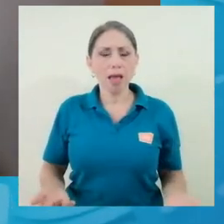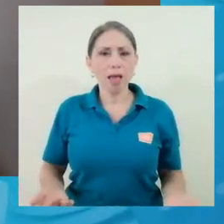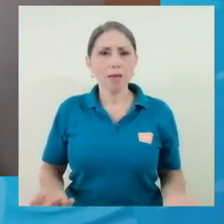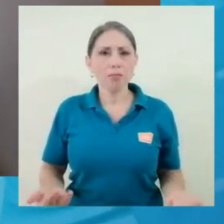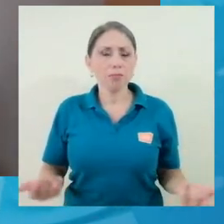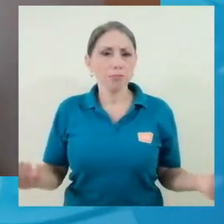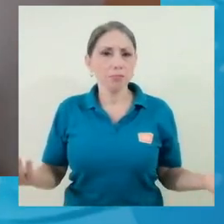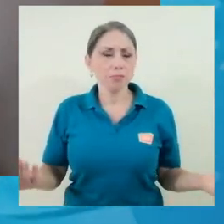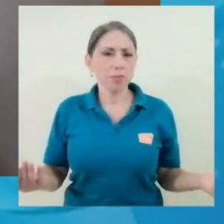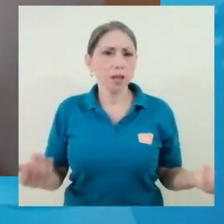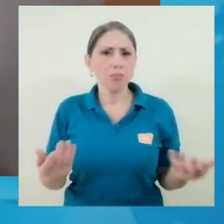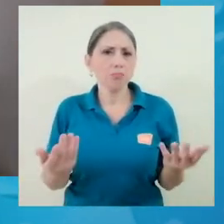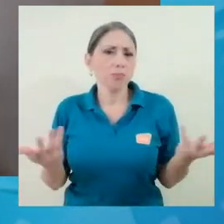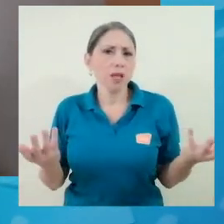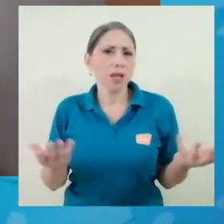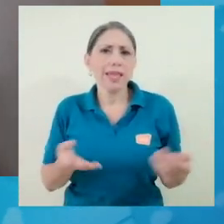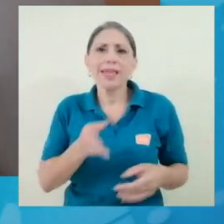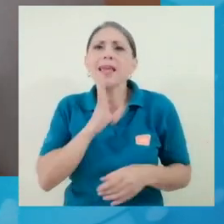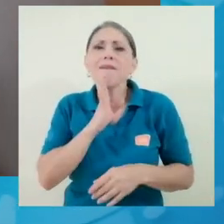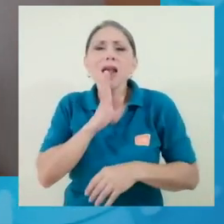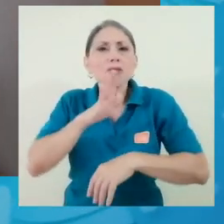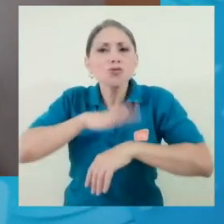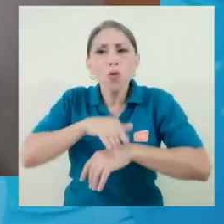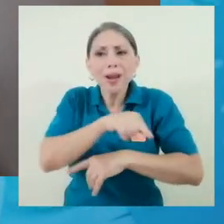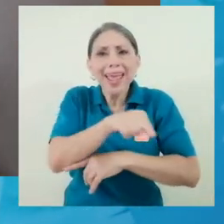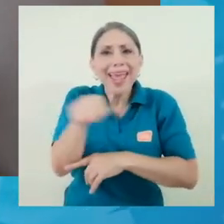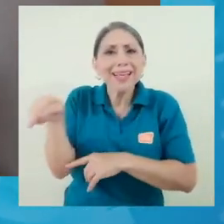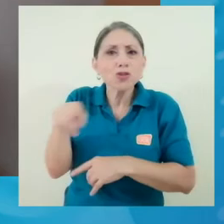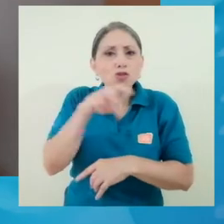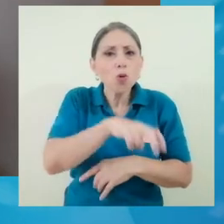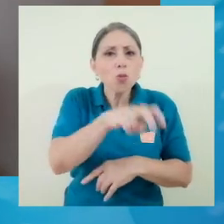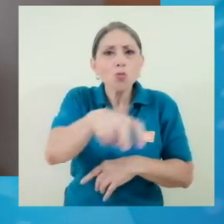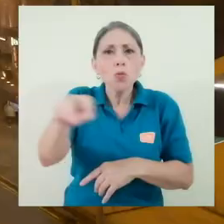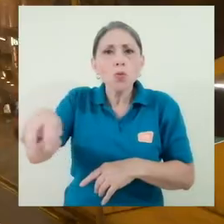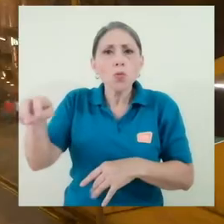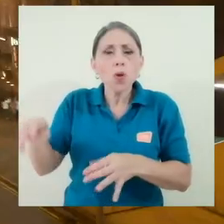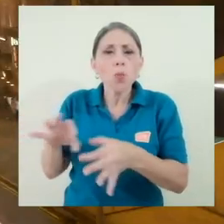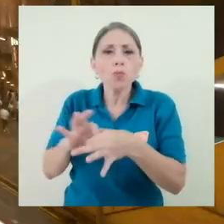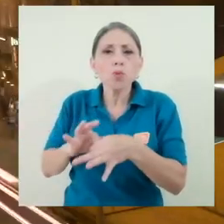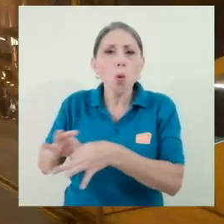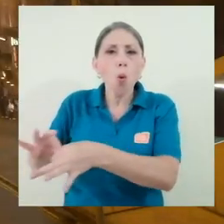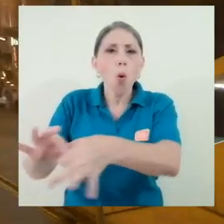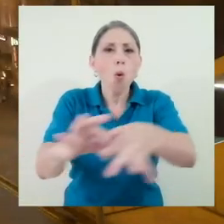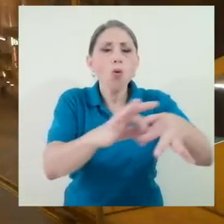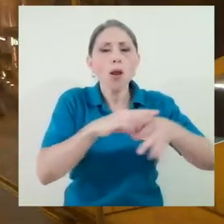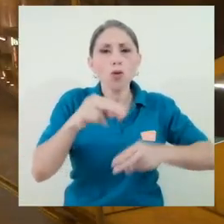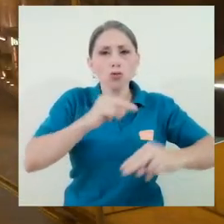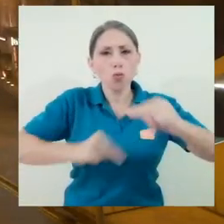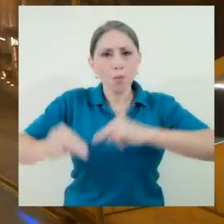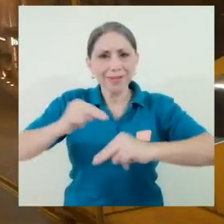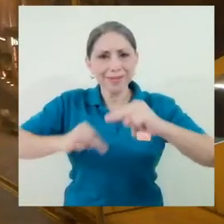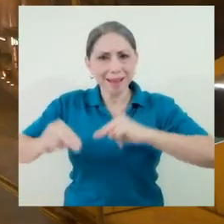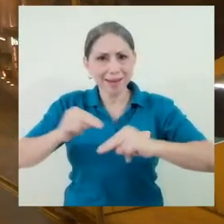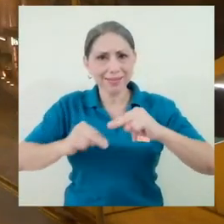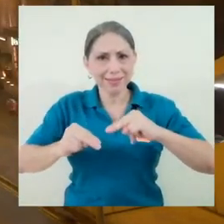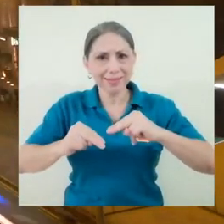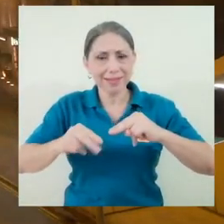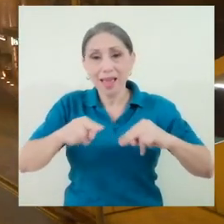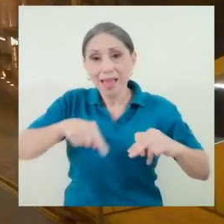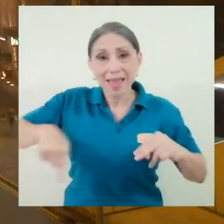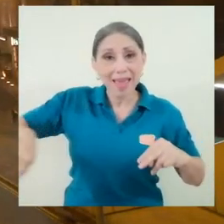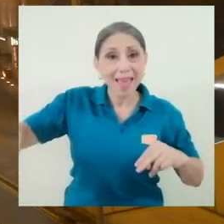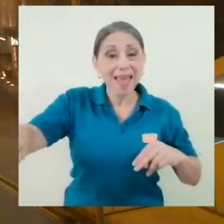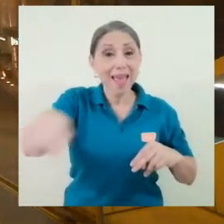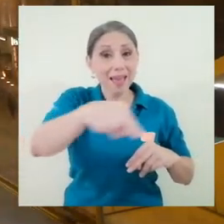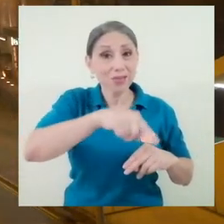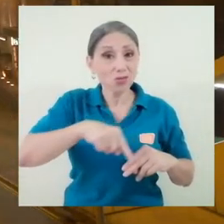hablar, pero en relación con esos corredores comerciales que usted está mencionando en su artículo. Esos corredores comerciales